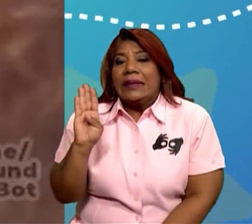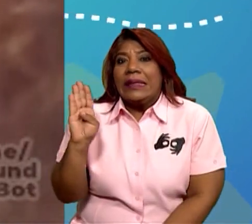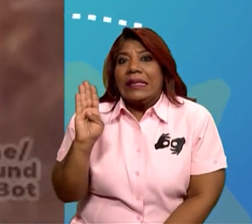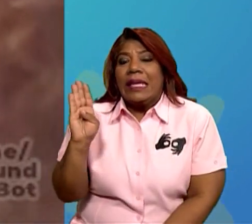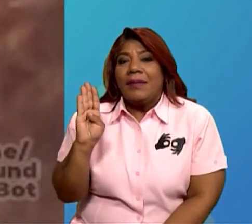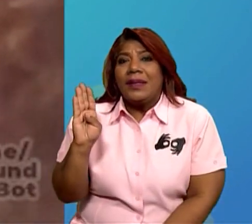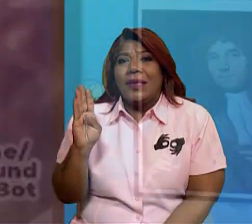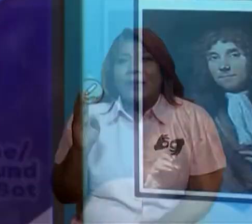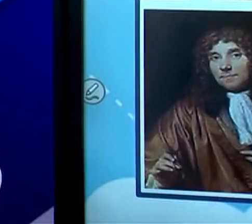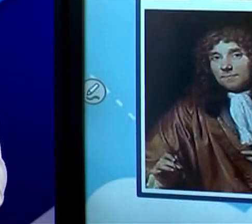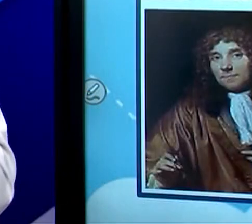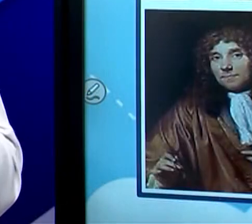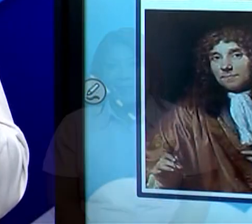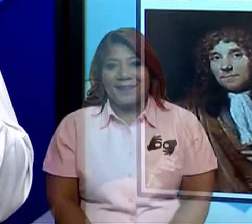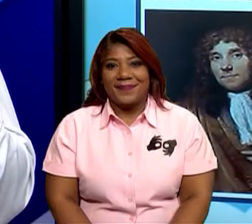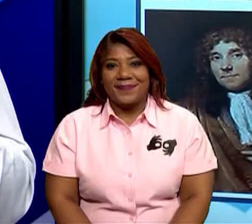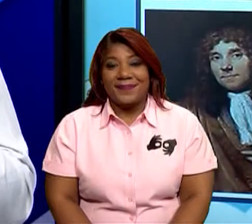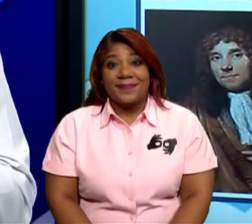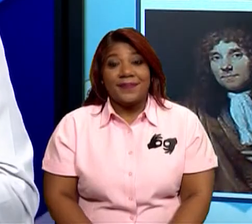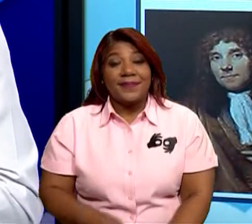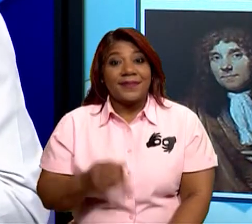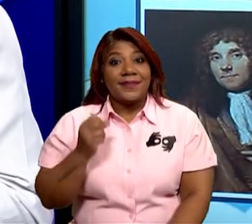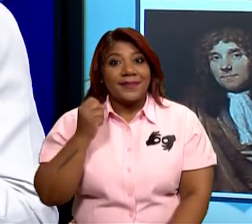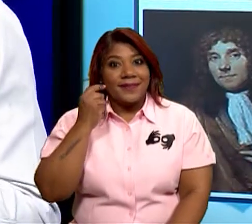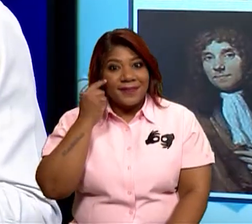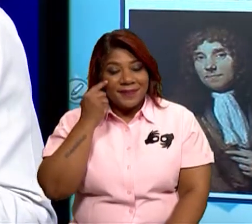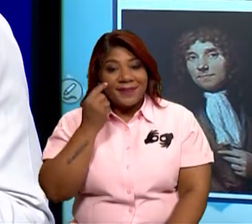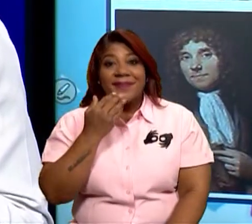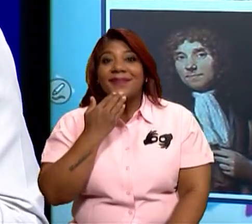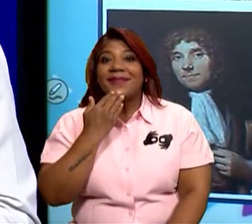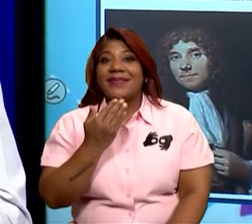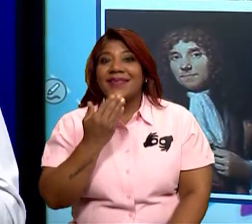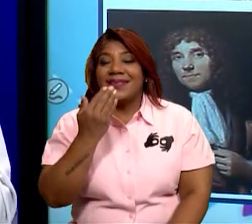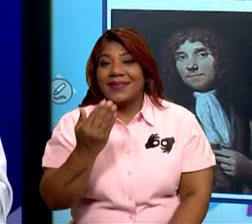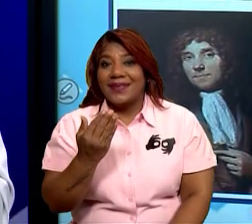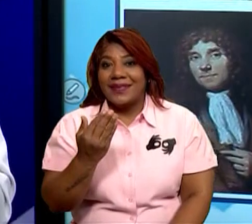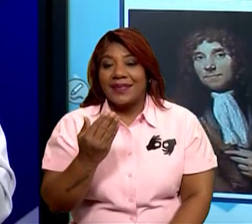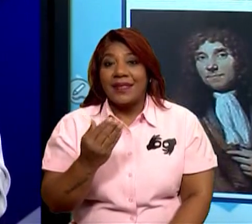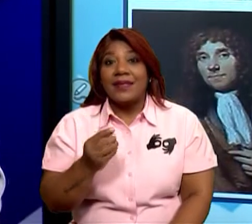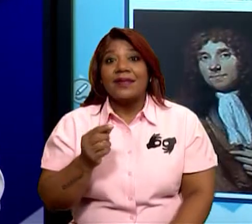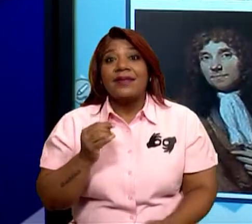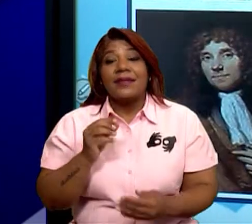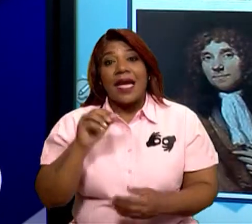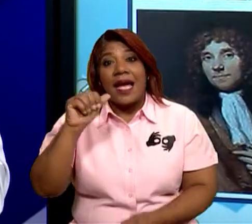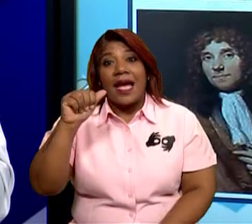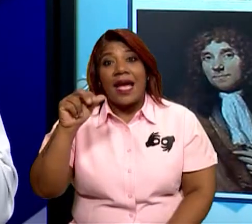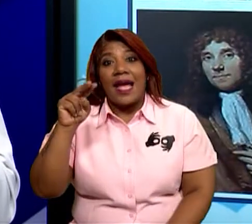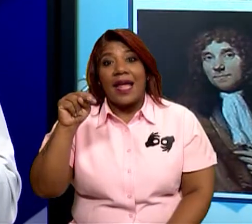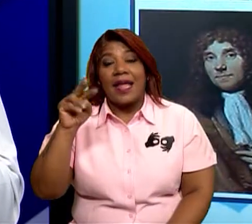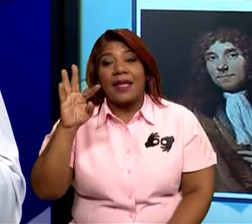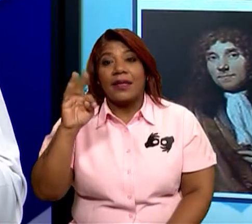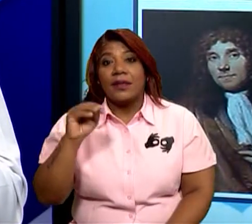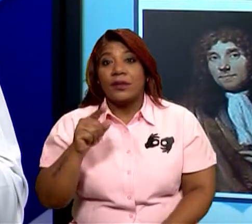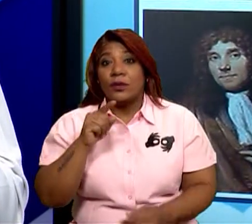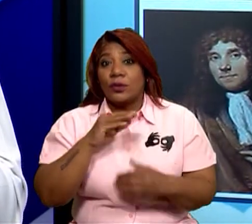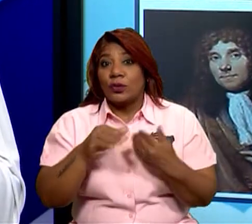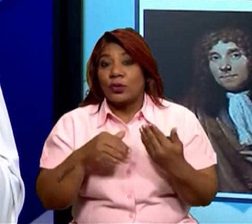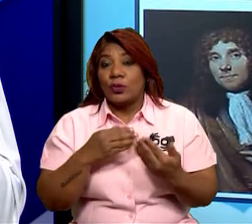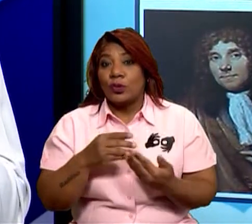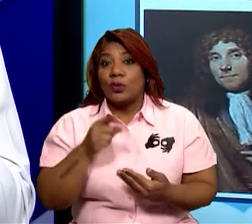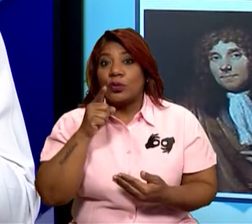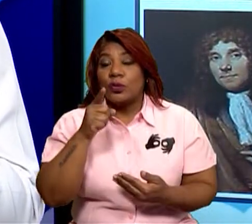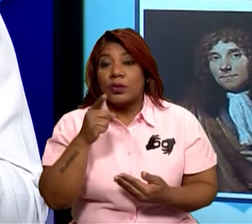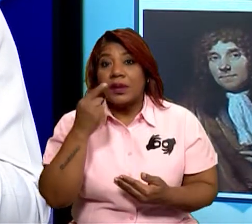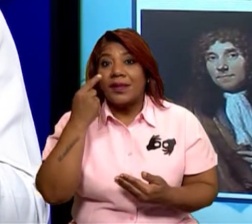microorganismos. Ah, ya. Muchísimas gracias, Anton. O sea que con esto, chicos, ellos